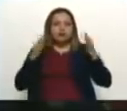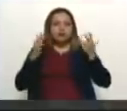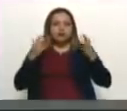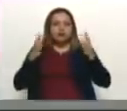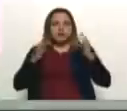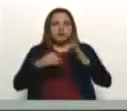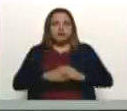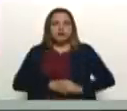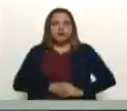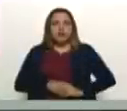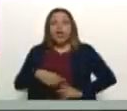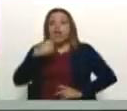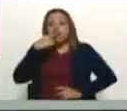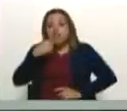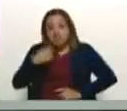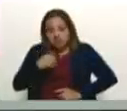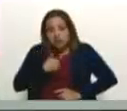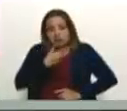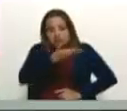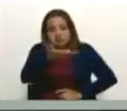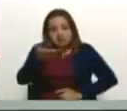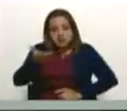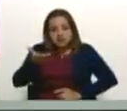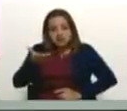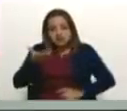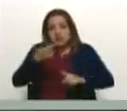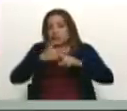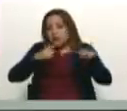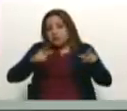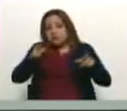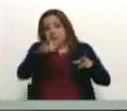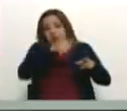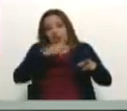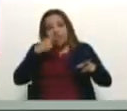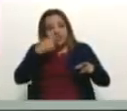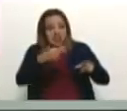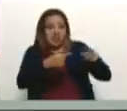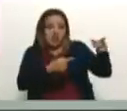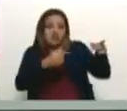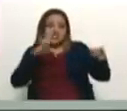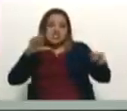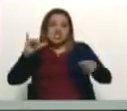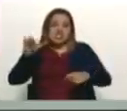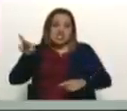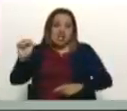Se los digo yo. Pero si quiere, le digo a Cira que se los diga.